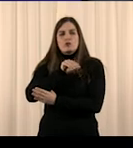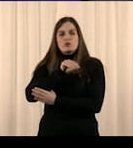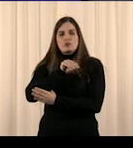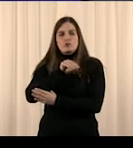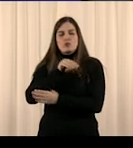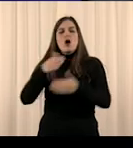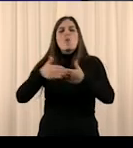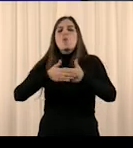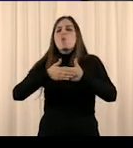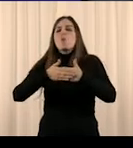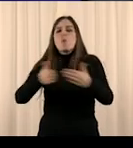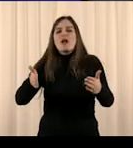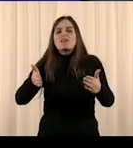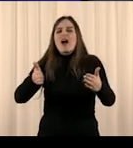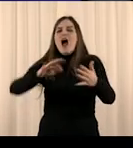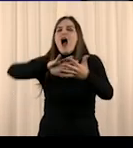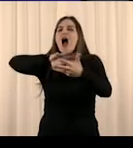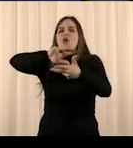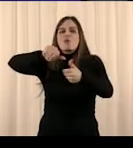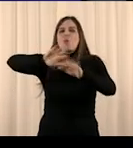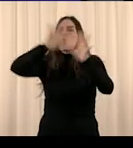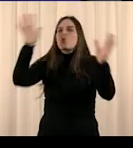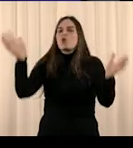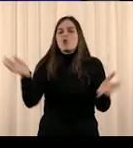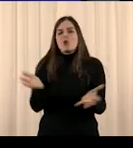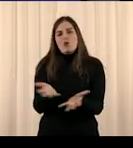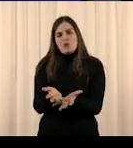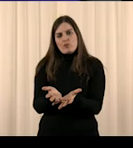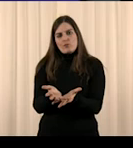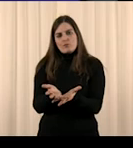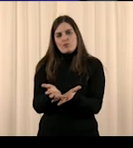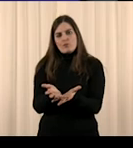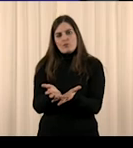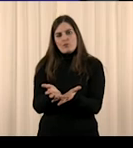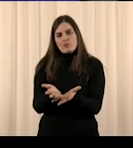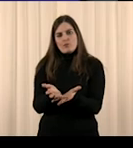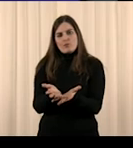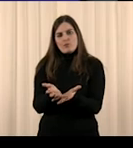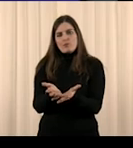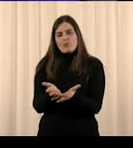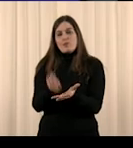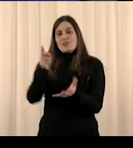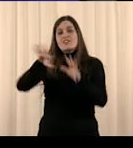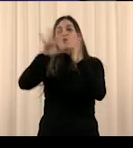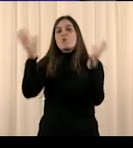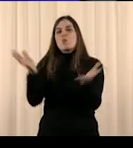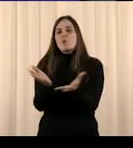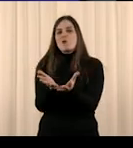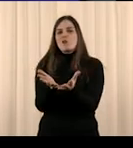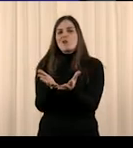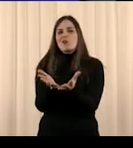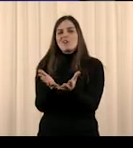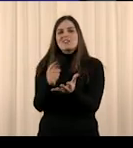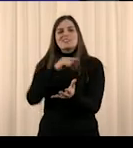Una puerta que se abre al mundo en el que existe la admiración por estar vivo.